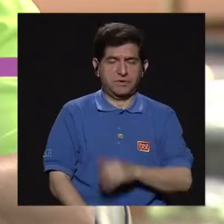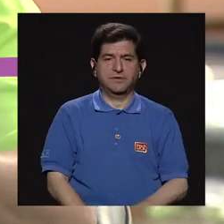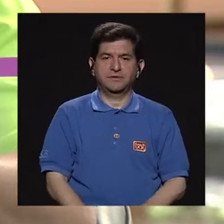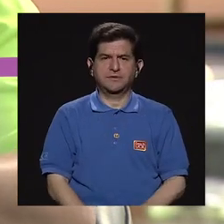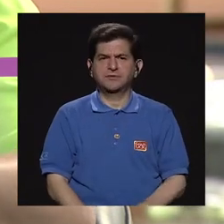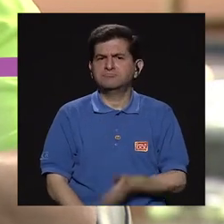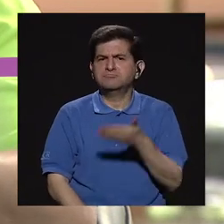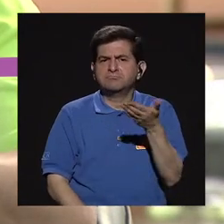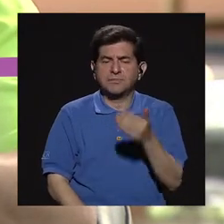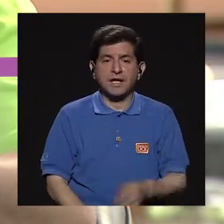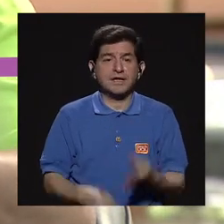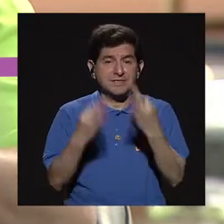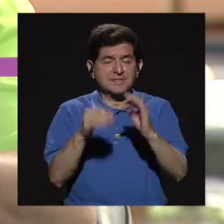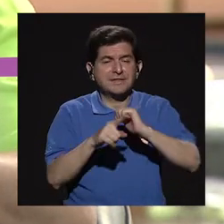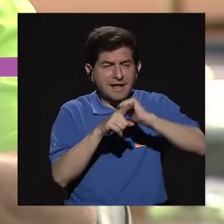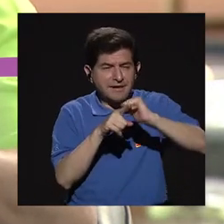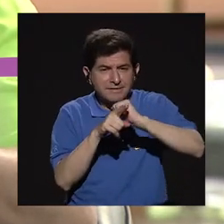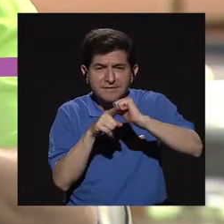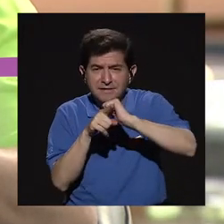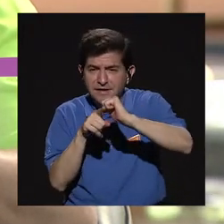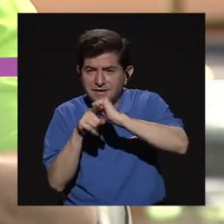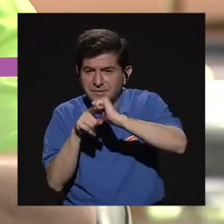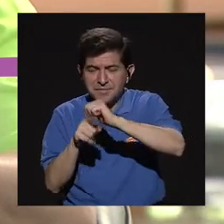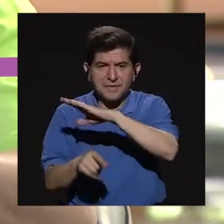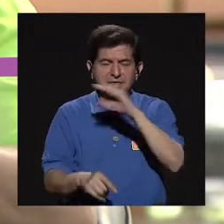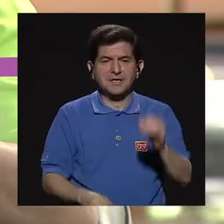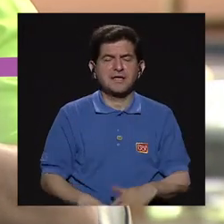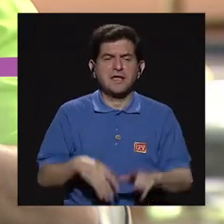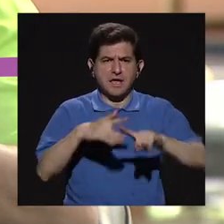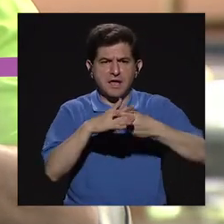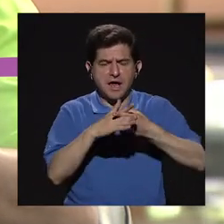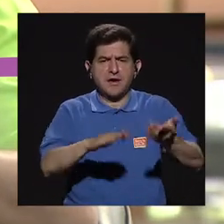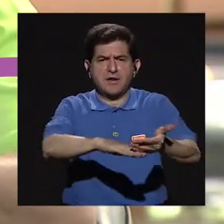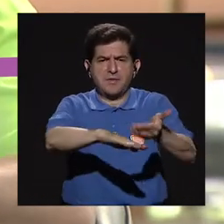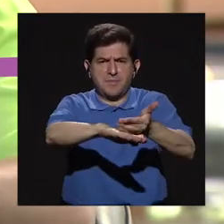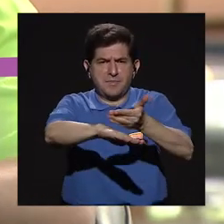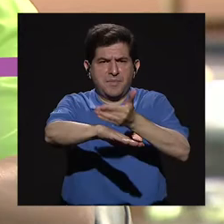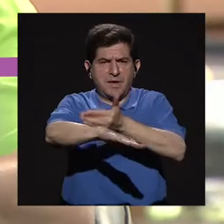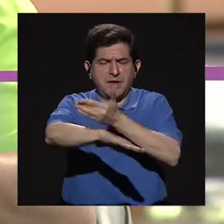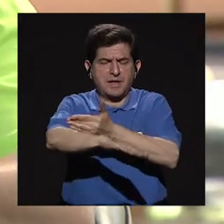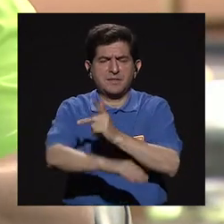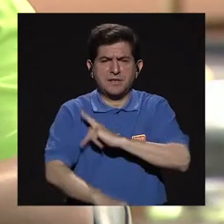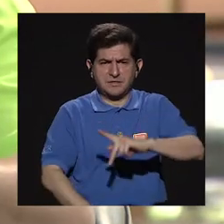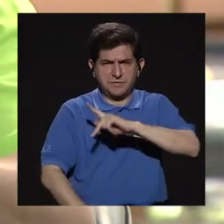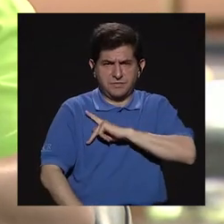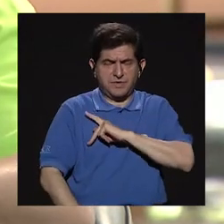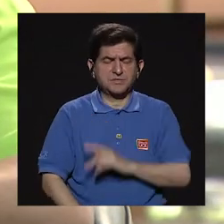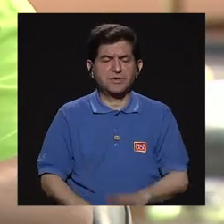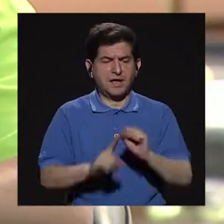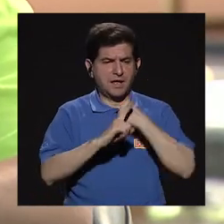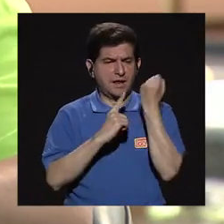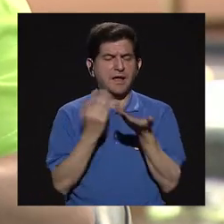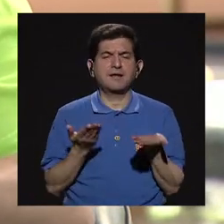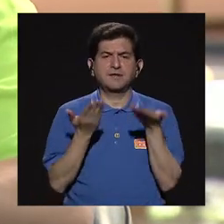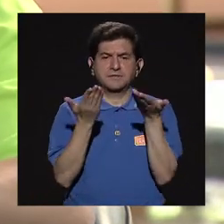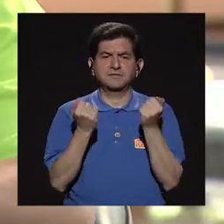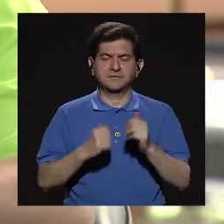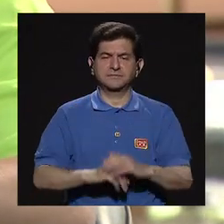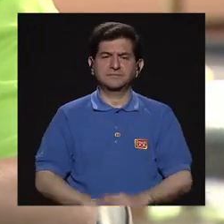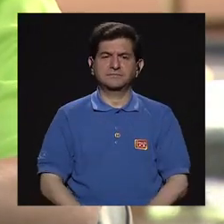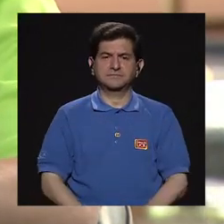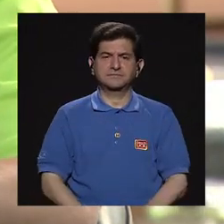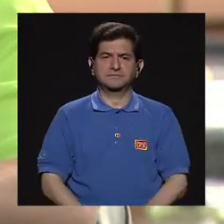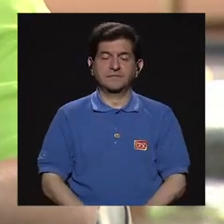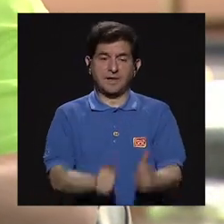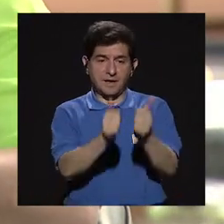y es cómo ir capacitando y dando herramientas de superación personal a nuestra sociedad. Ok,